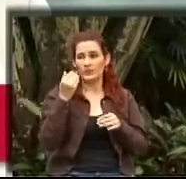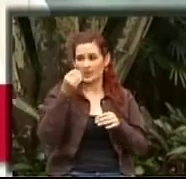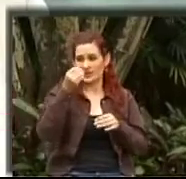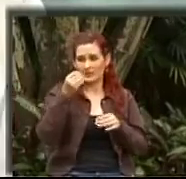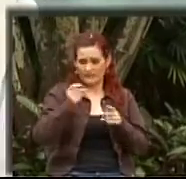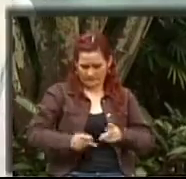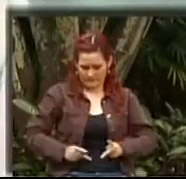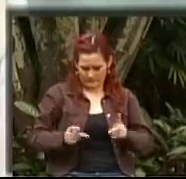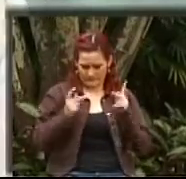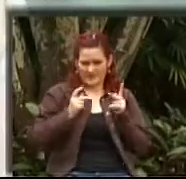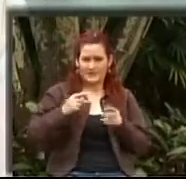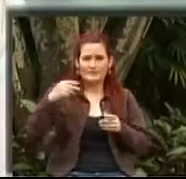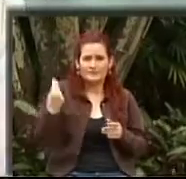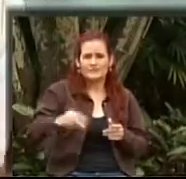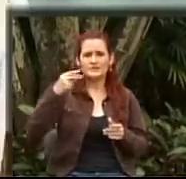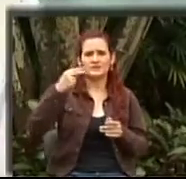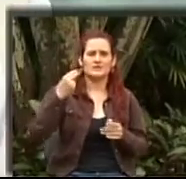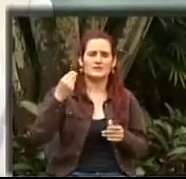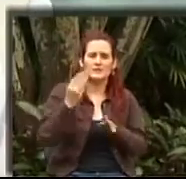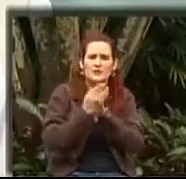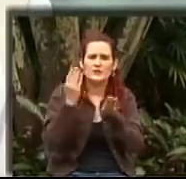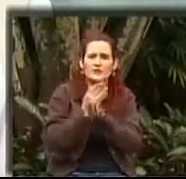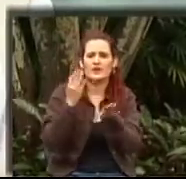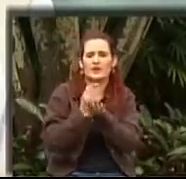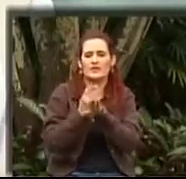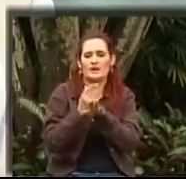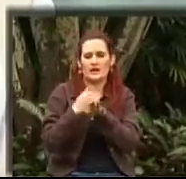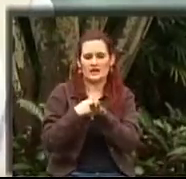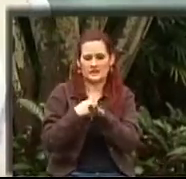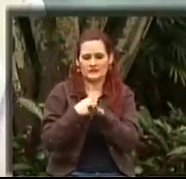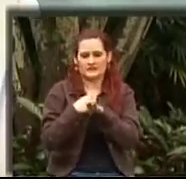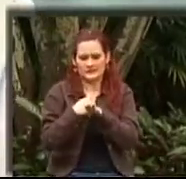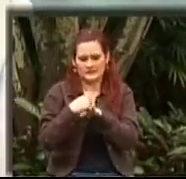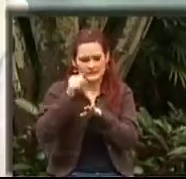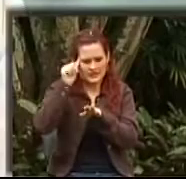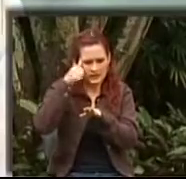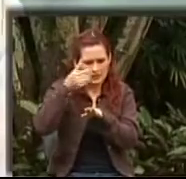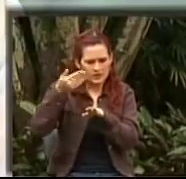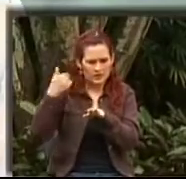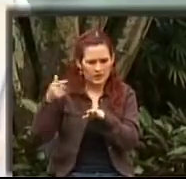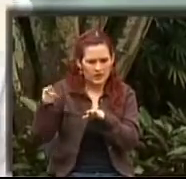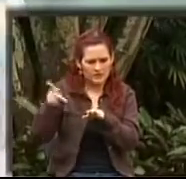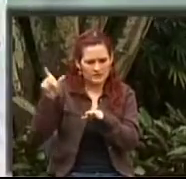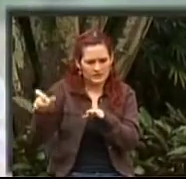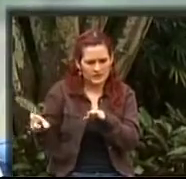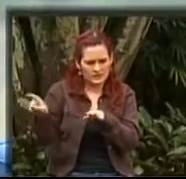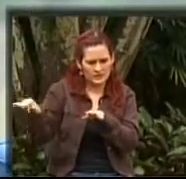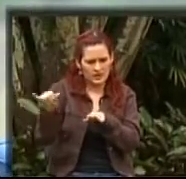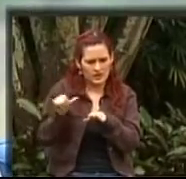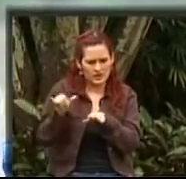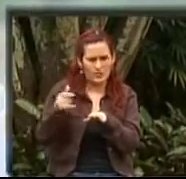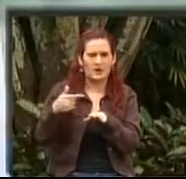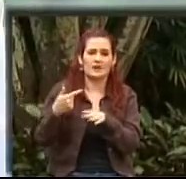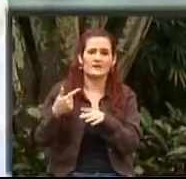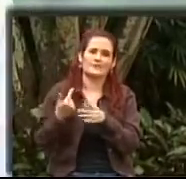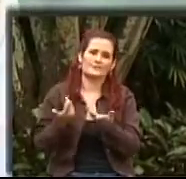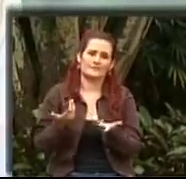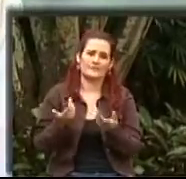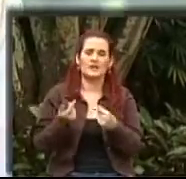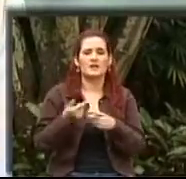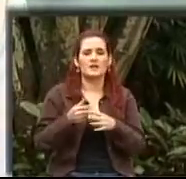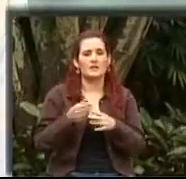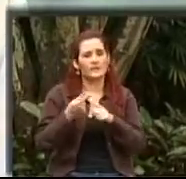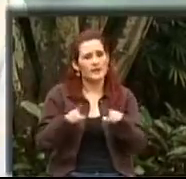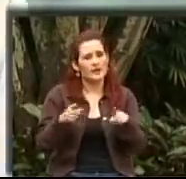complejas en la vida, le es más fácil a uno ponerse en los zapatos del otro. Yo no quiero decir esto, pero es un poco cruel, pero ¿será que